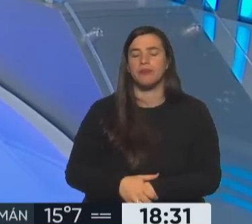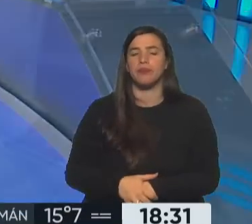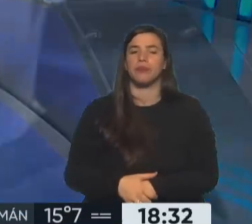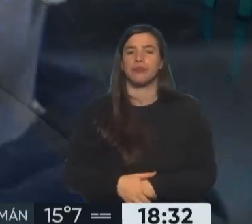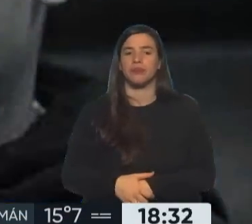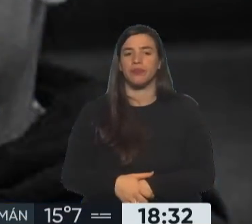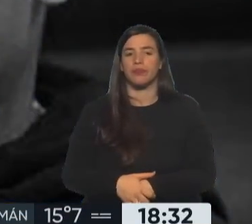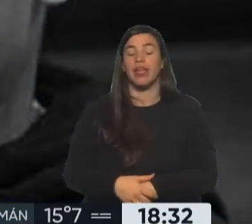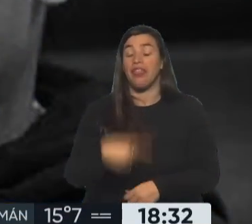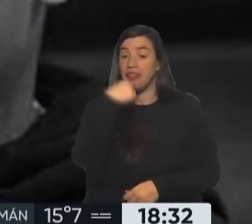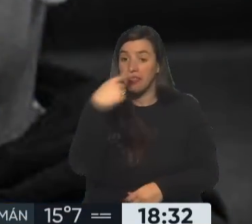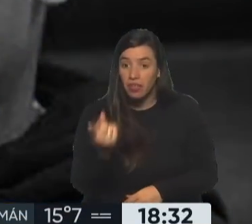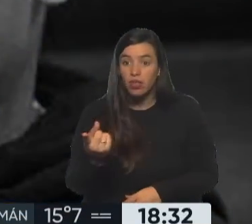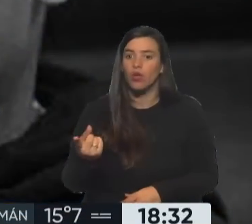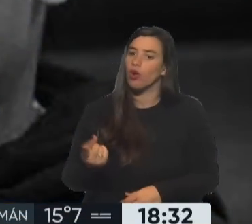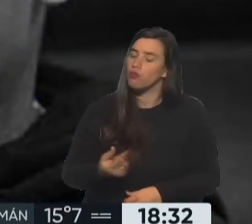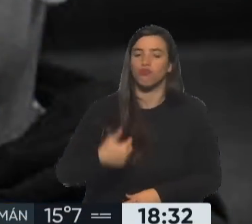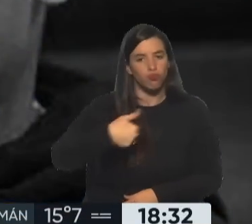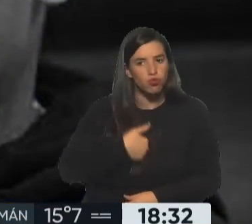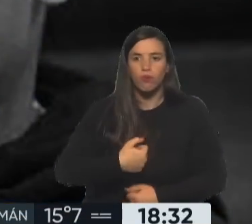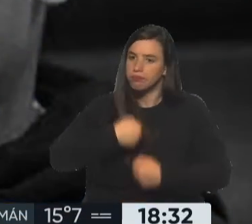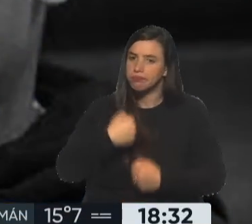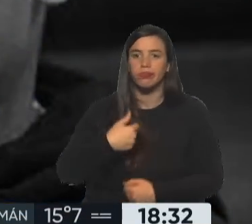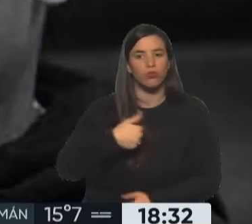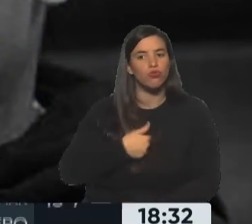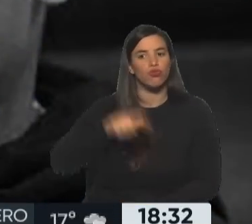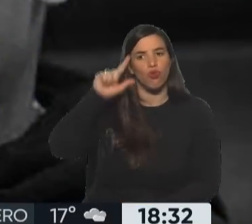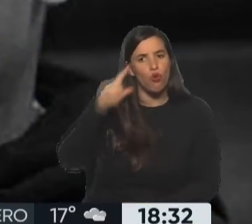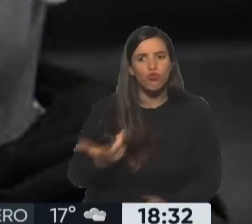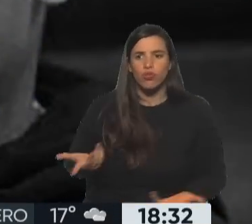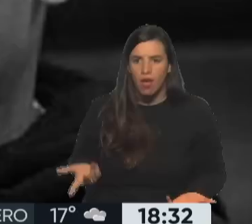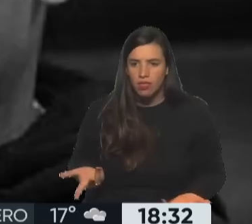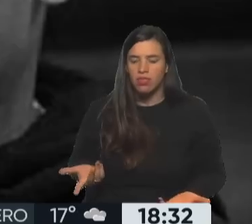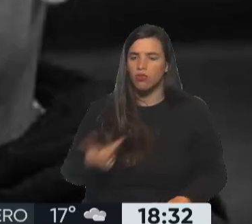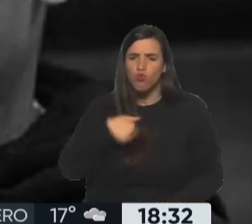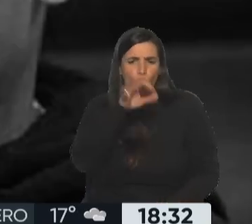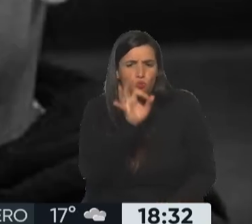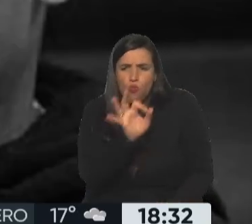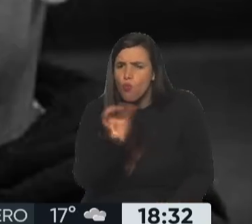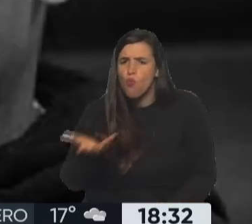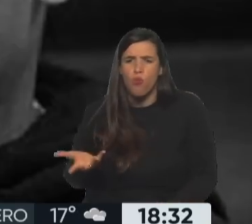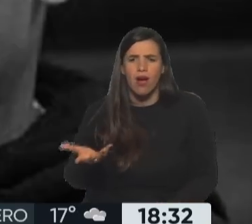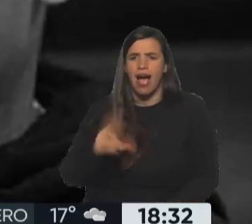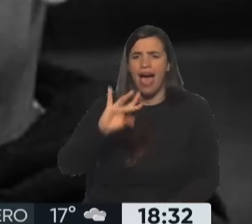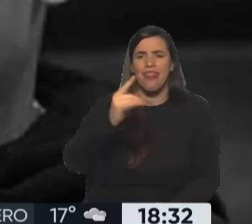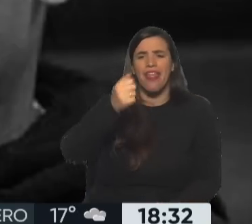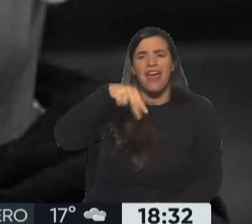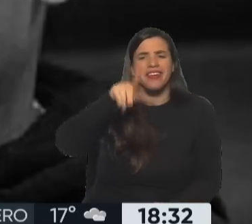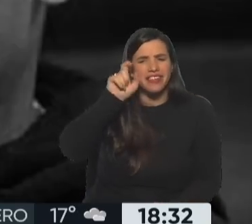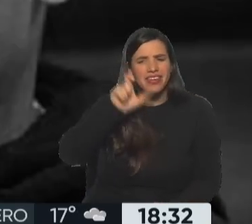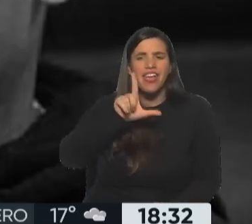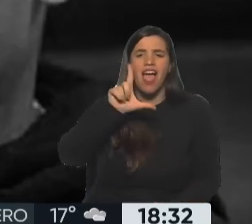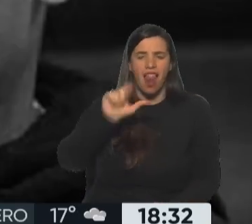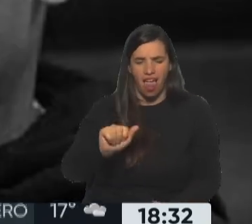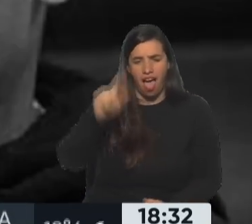insistió en proclamar su inocencia. Mirá, ahí estamos. Nunca le haría daño a Daniela Cortés, su expareja,